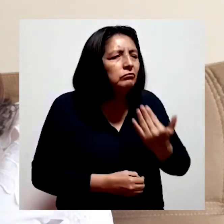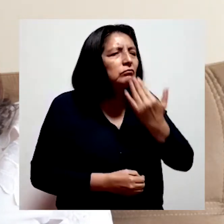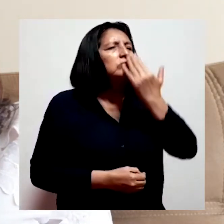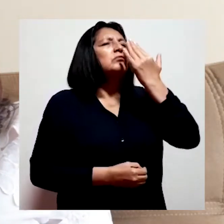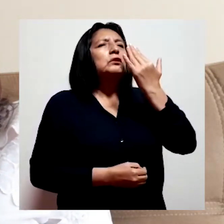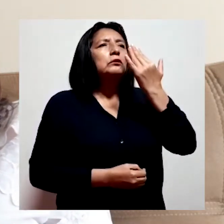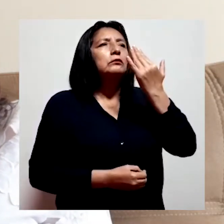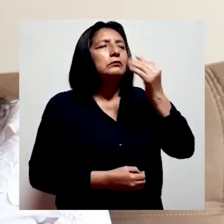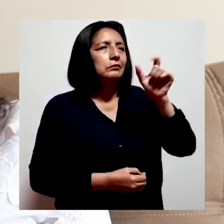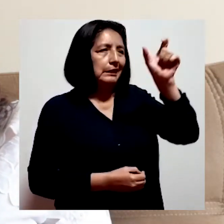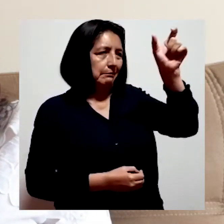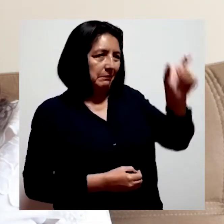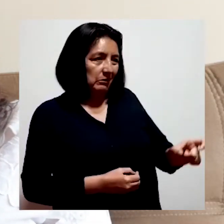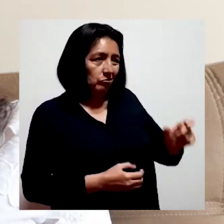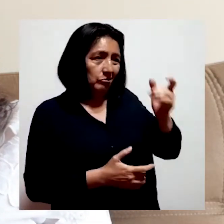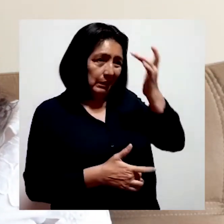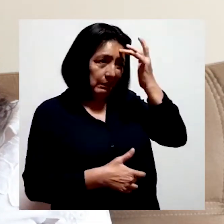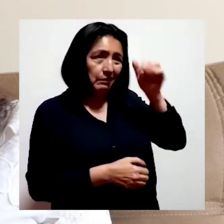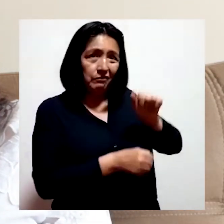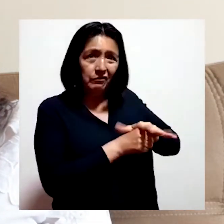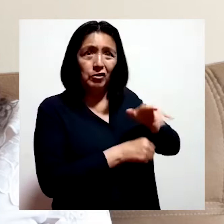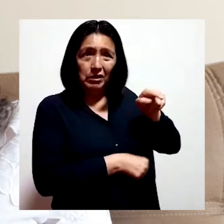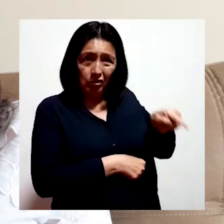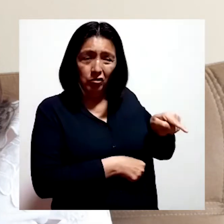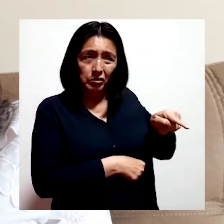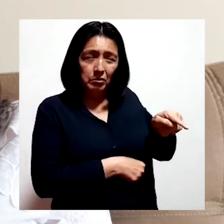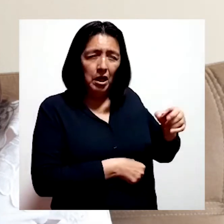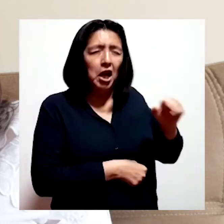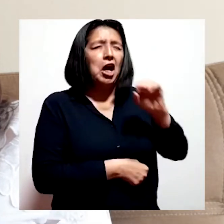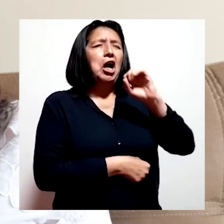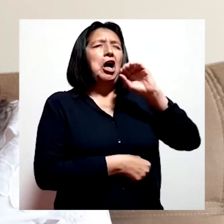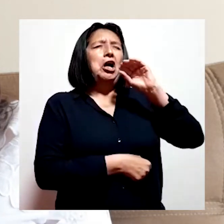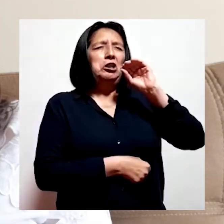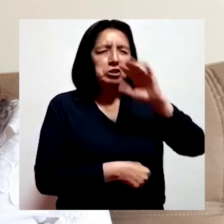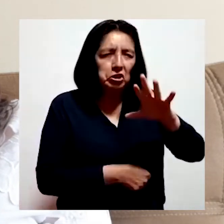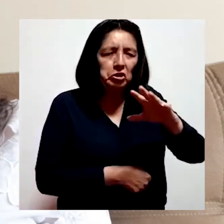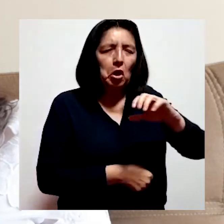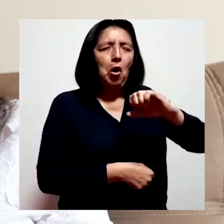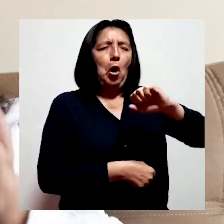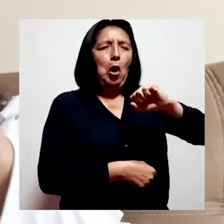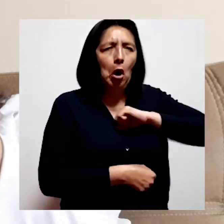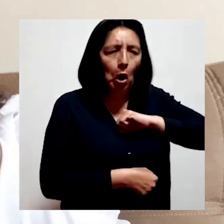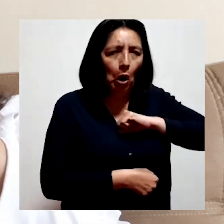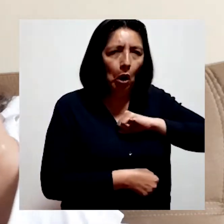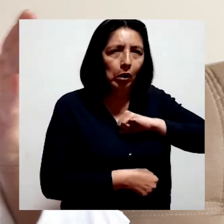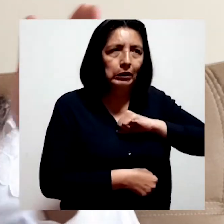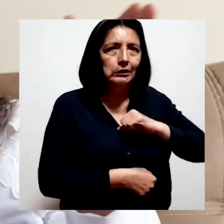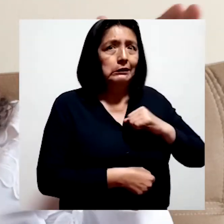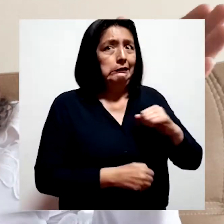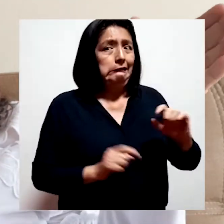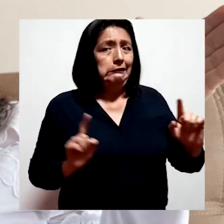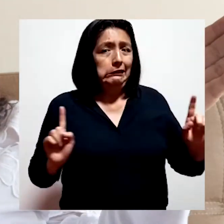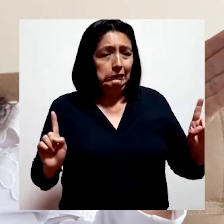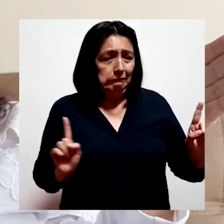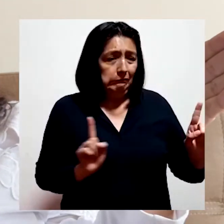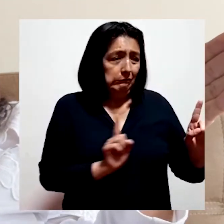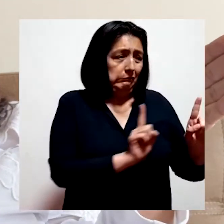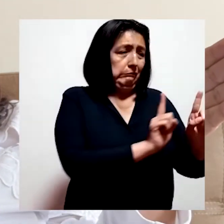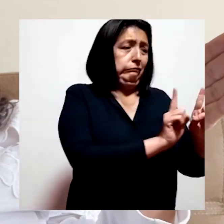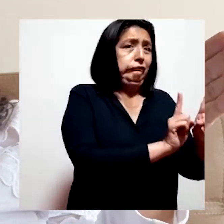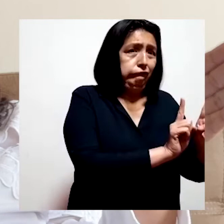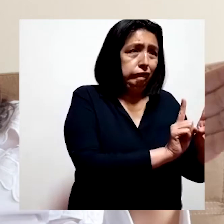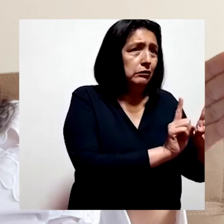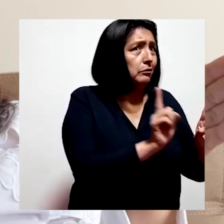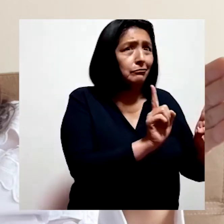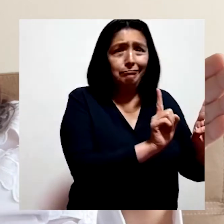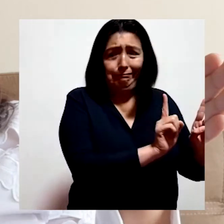Cuando una persona contagiada ha estornudado o tosido y nosotros no hemos guardado la distancia social requerida